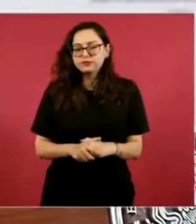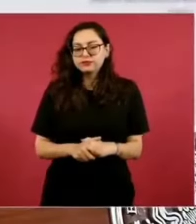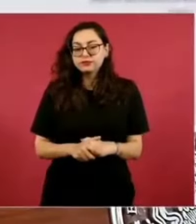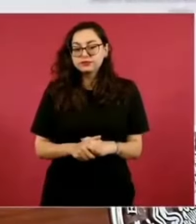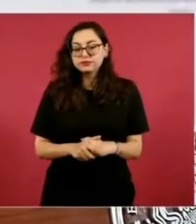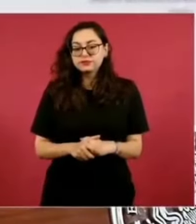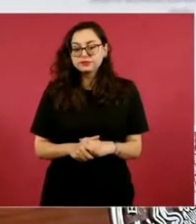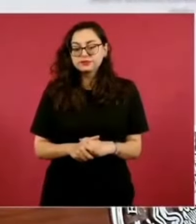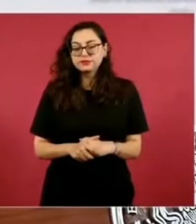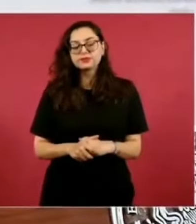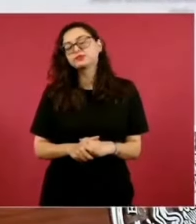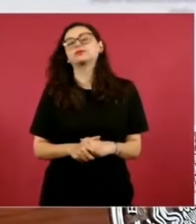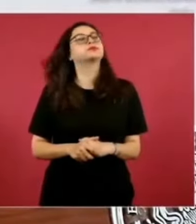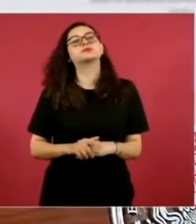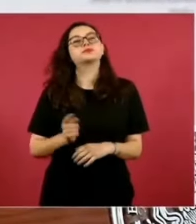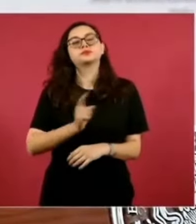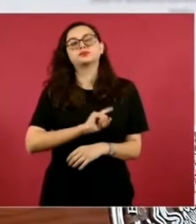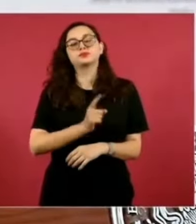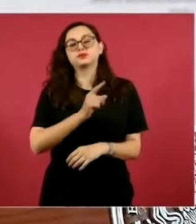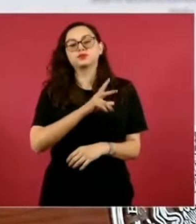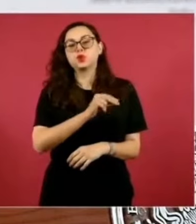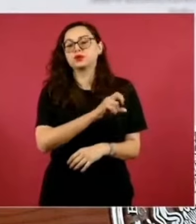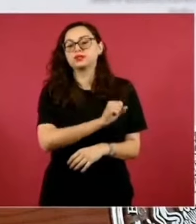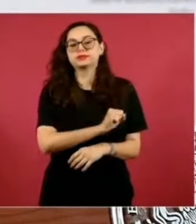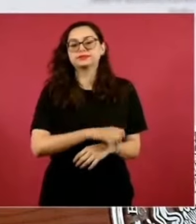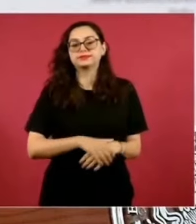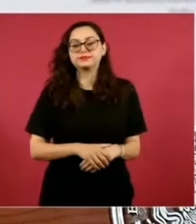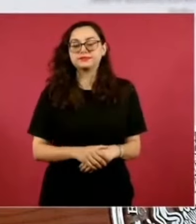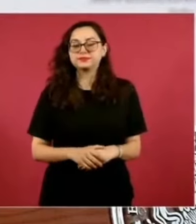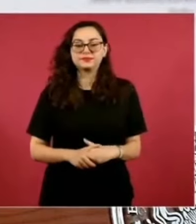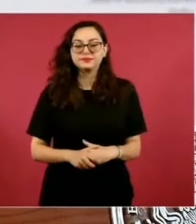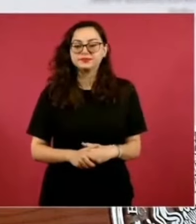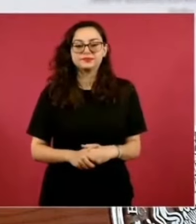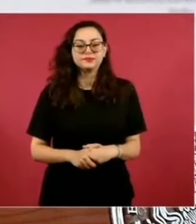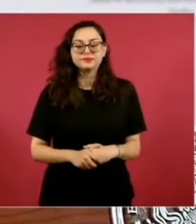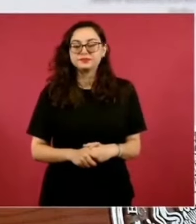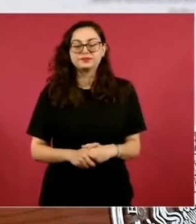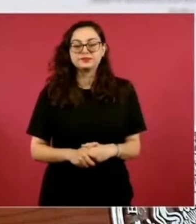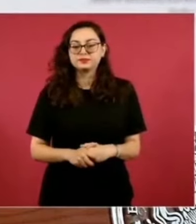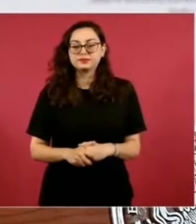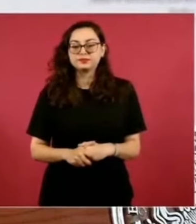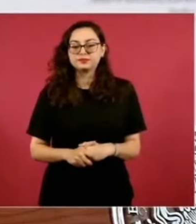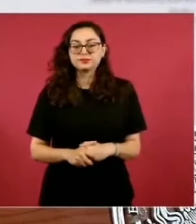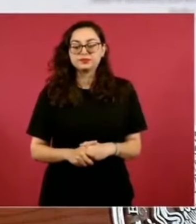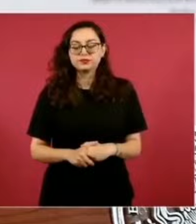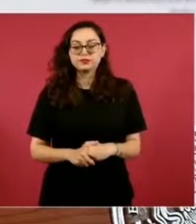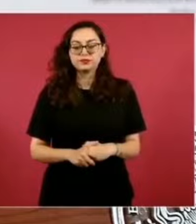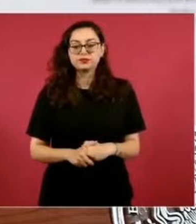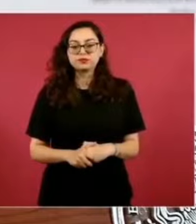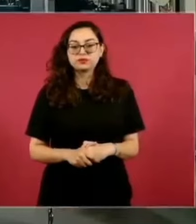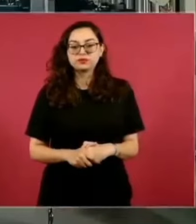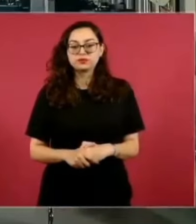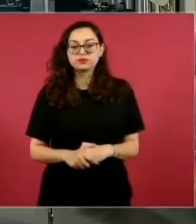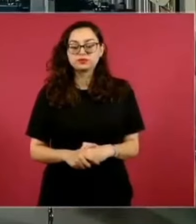No, no, no, no era Luis, era,